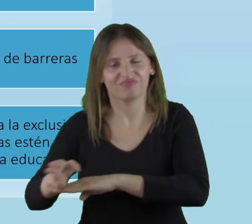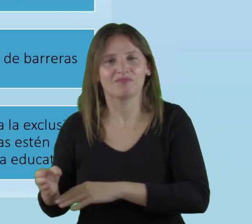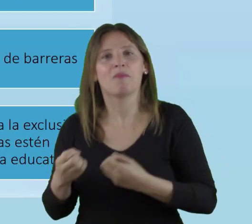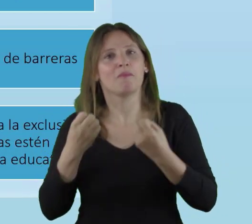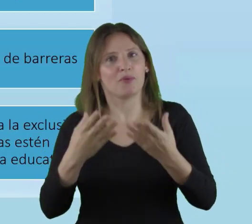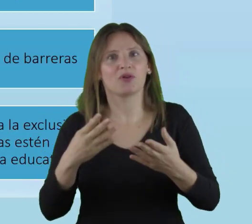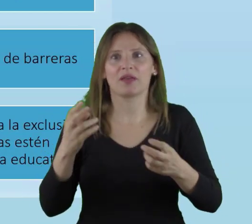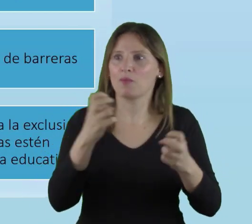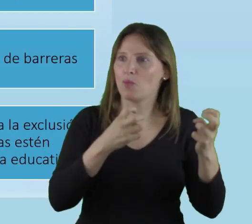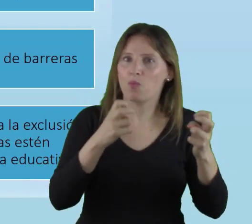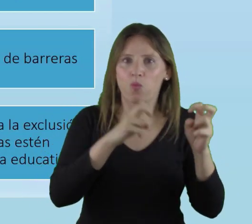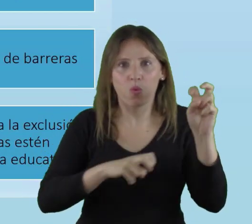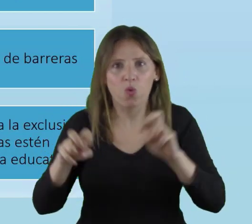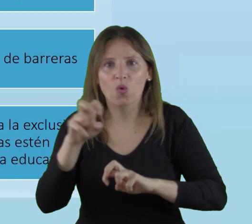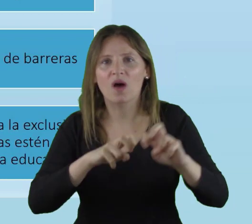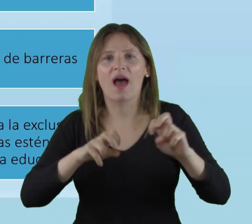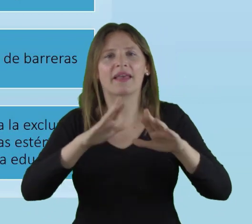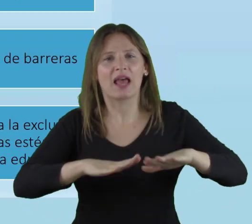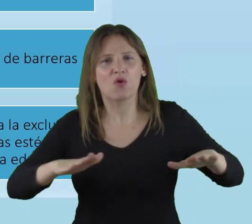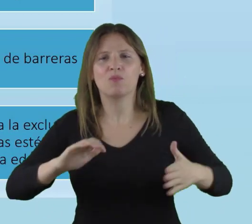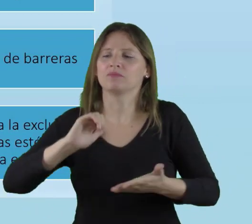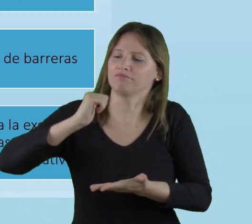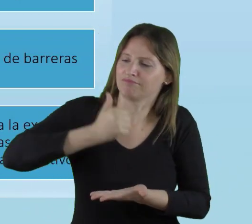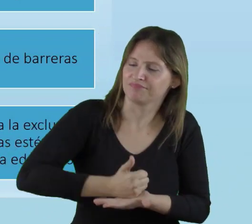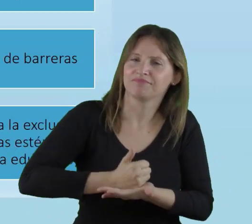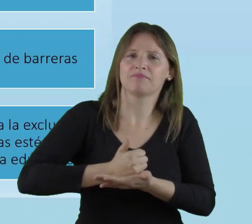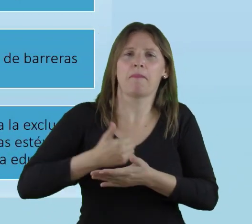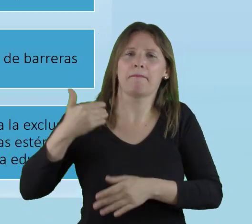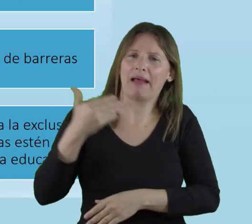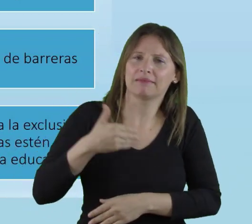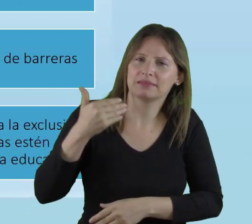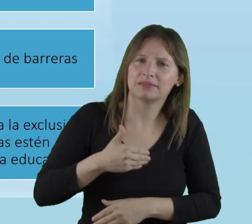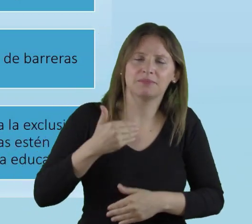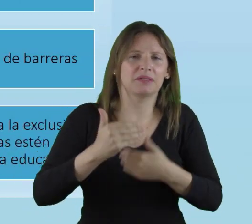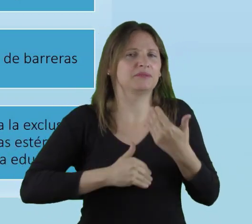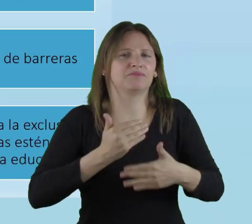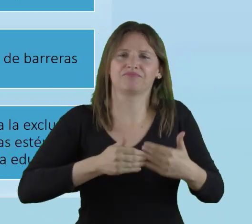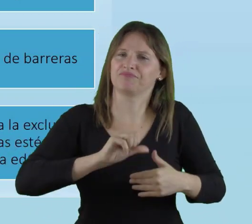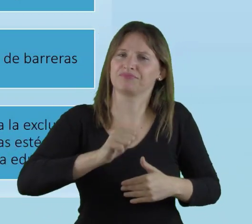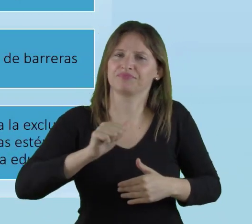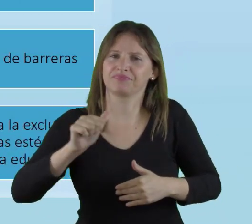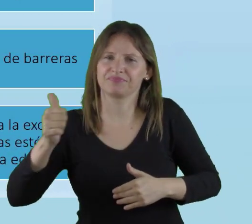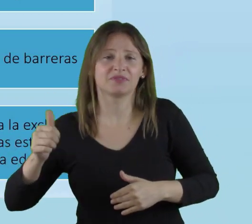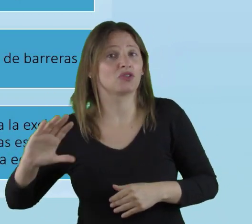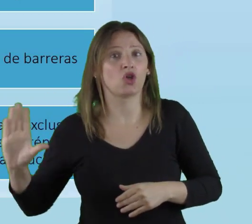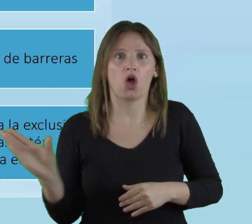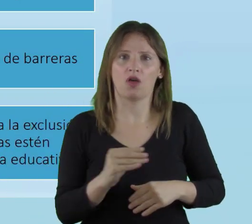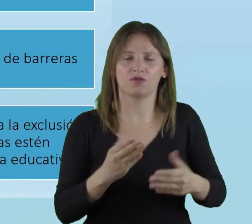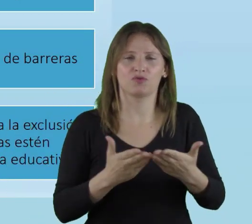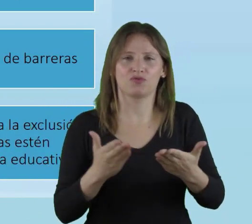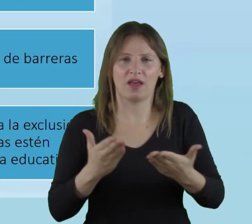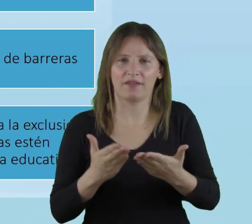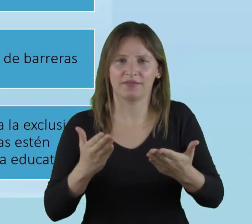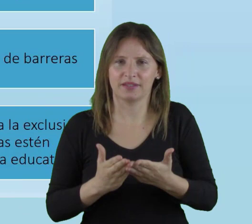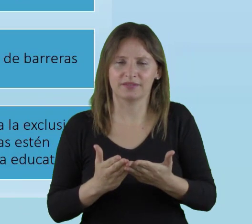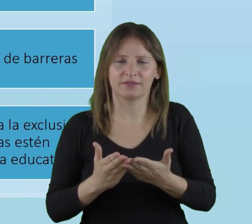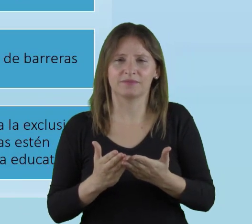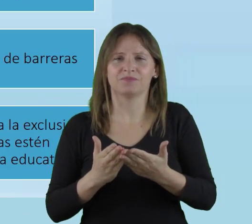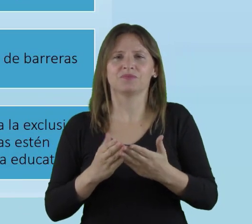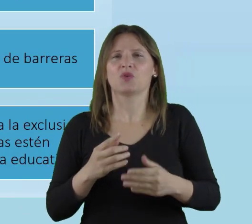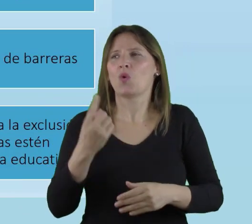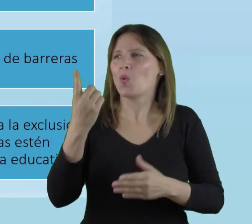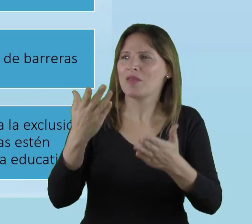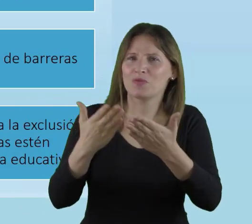porque busca la presencia, la participación y los progresos de todos los estudiantes, donde